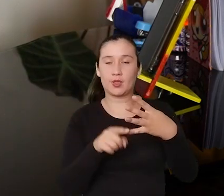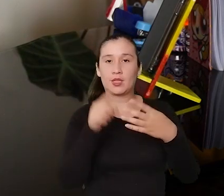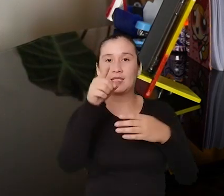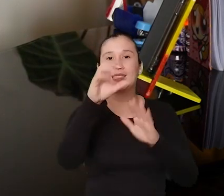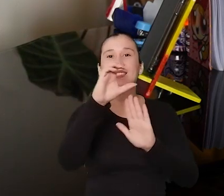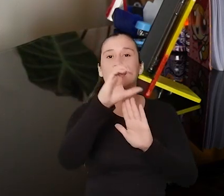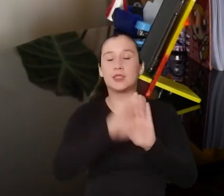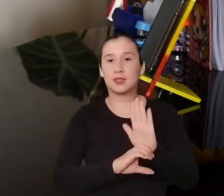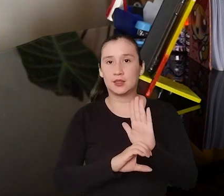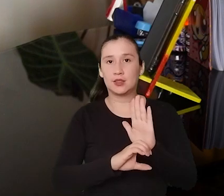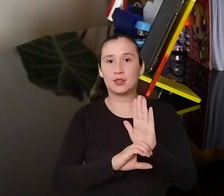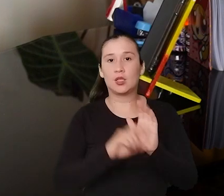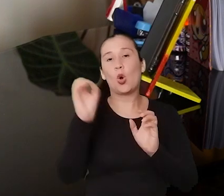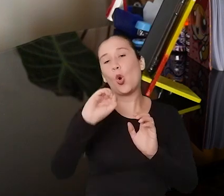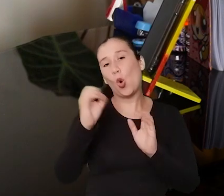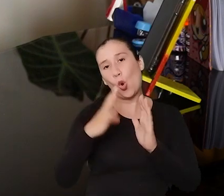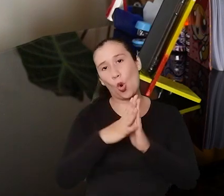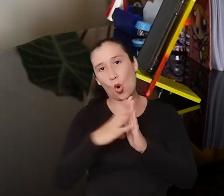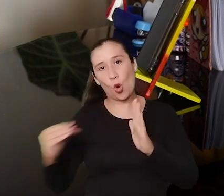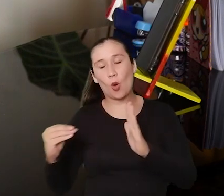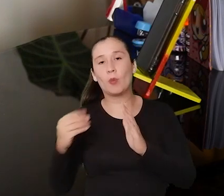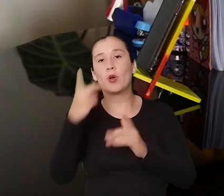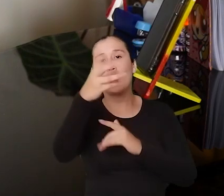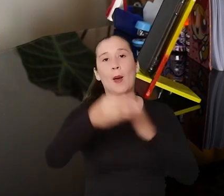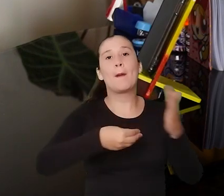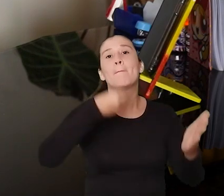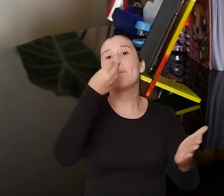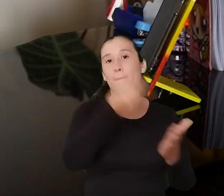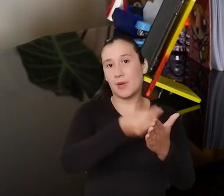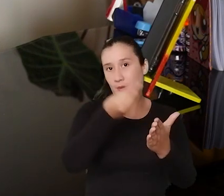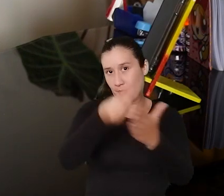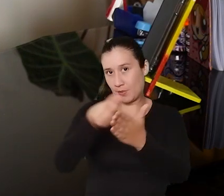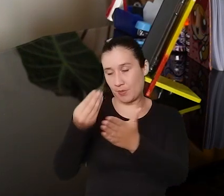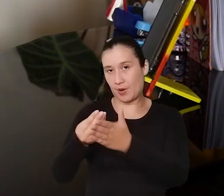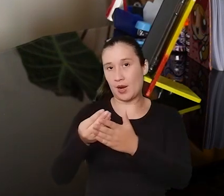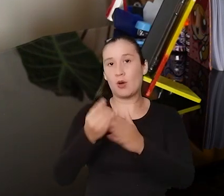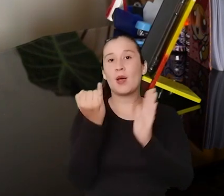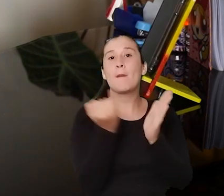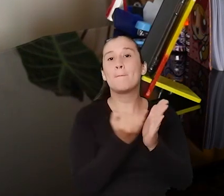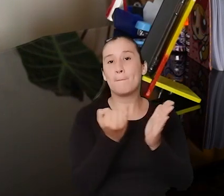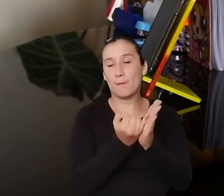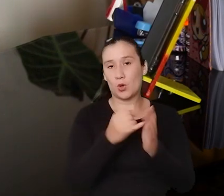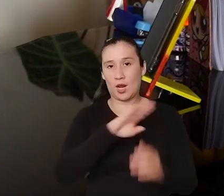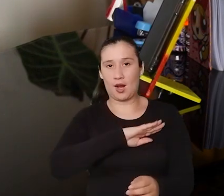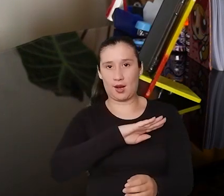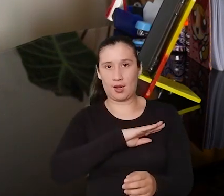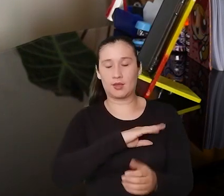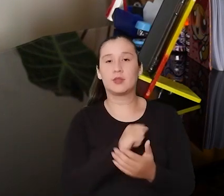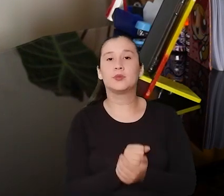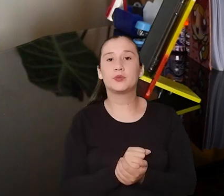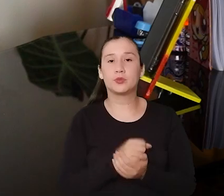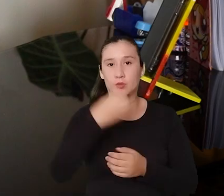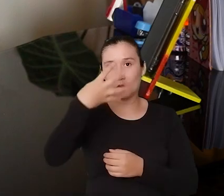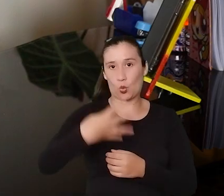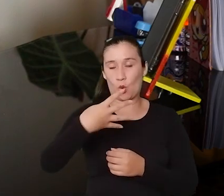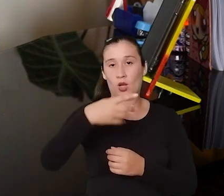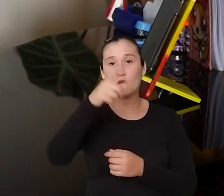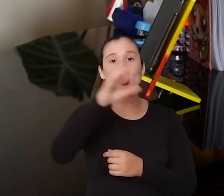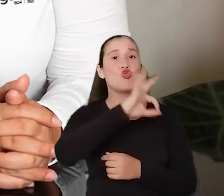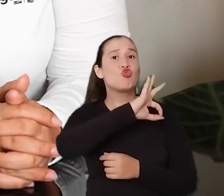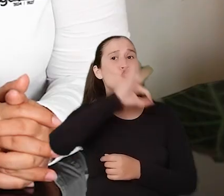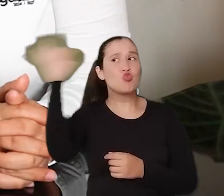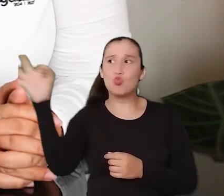momento. Cuatro, certificados o copias de los pagos del impuesto predial cancelados en la Administración